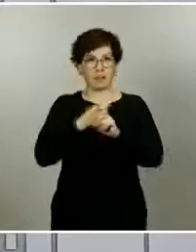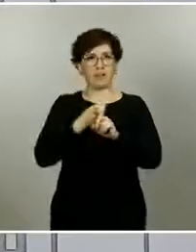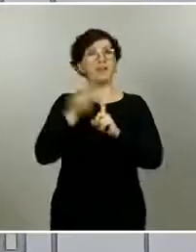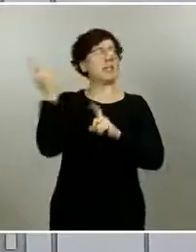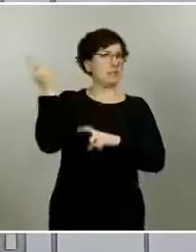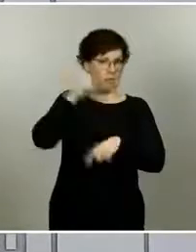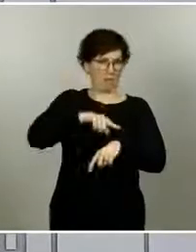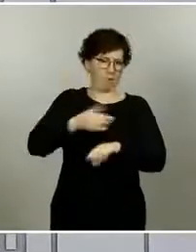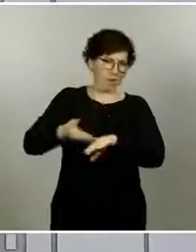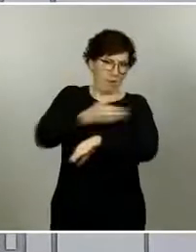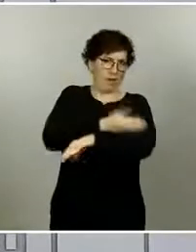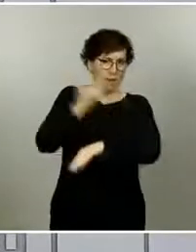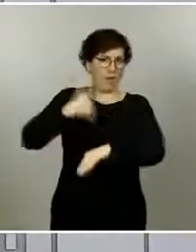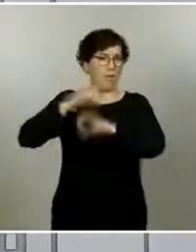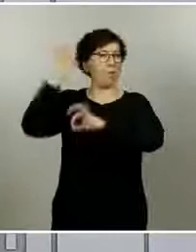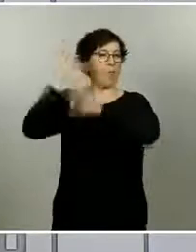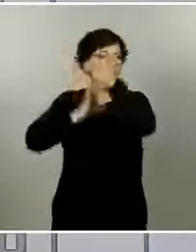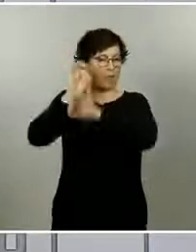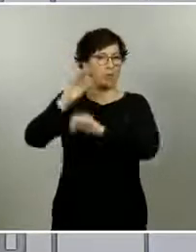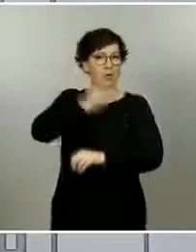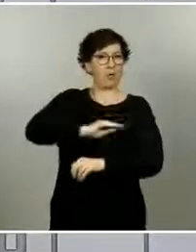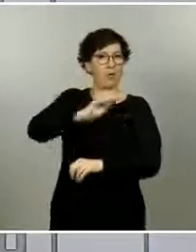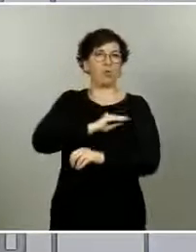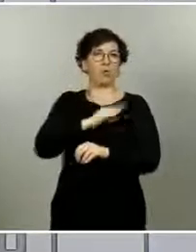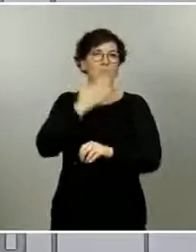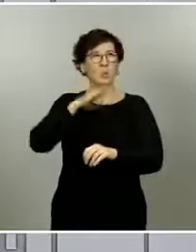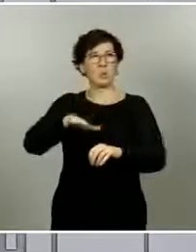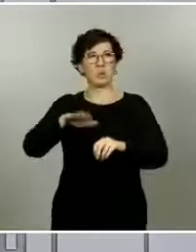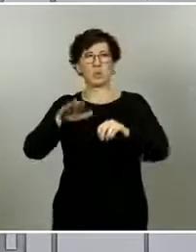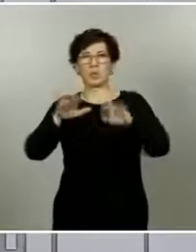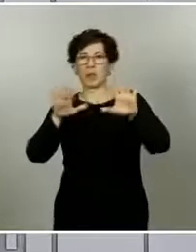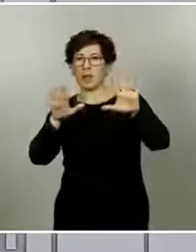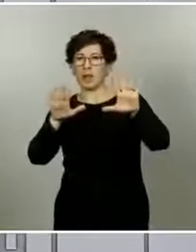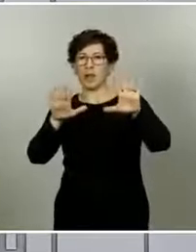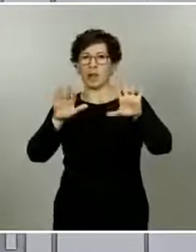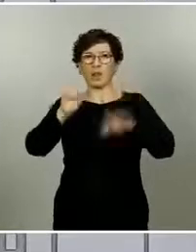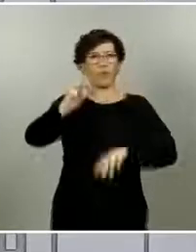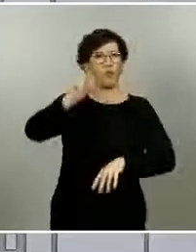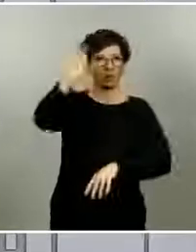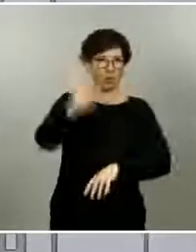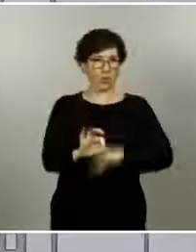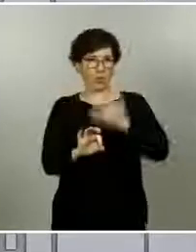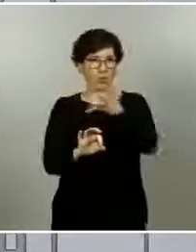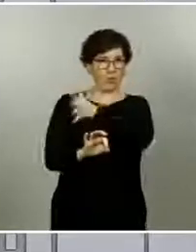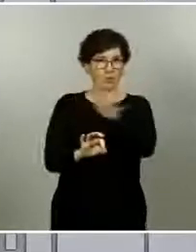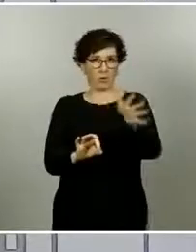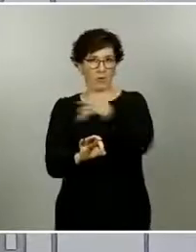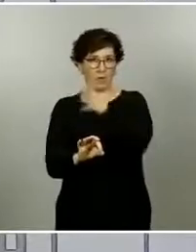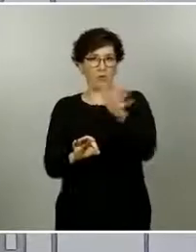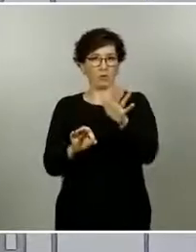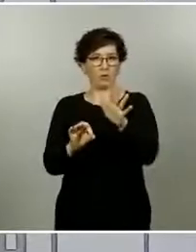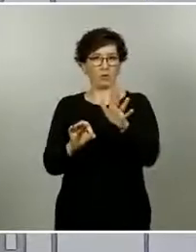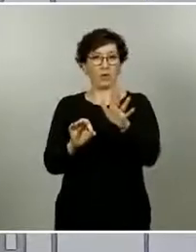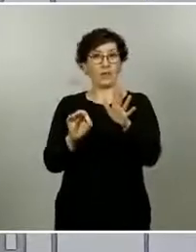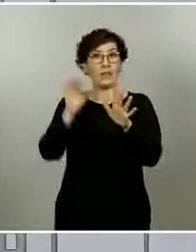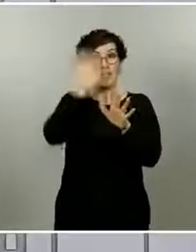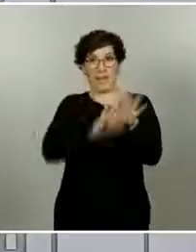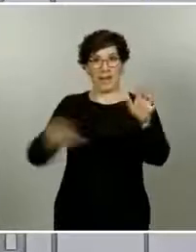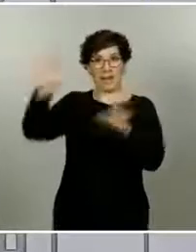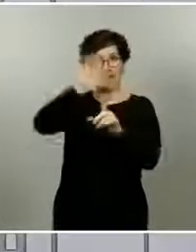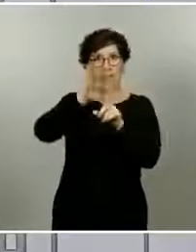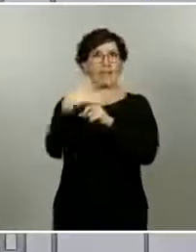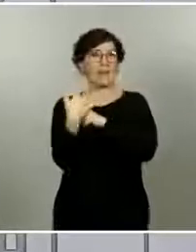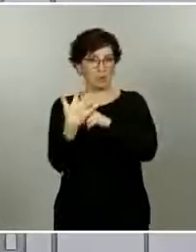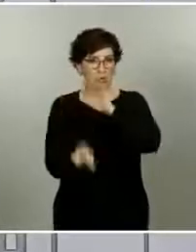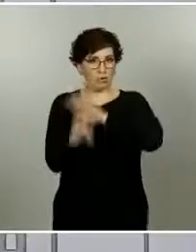porcentaje importante, quizás hemos detectado como un 10%, algo más, 10-12% de los casos que en principio ha habido en España.